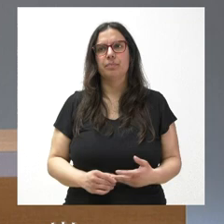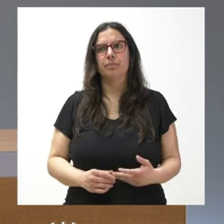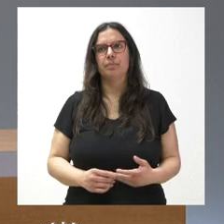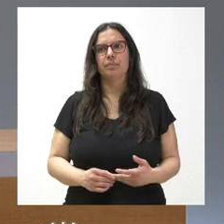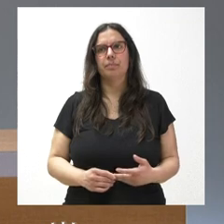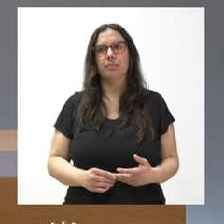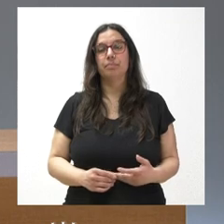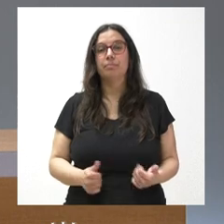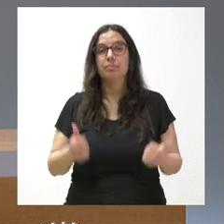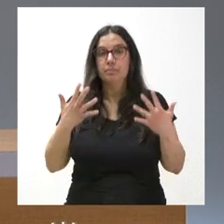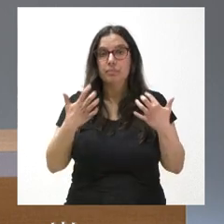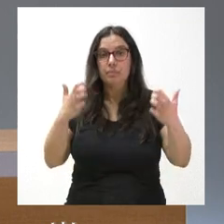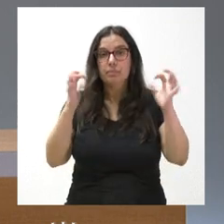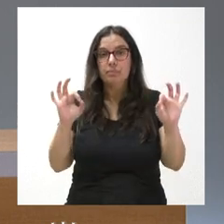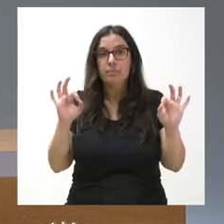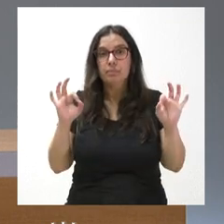¿Hay alguna otra pregunta?